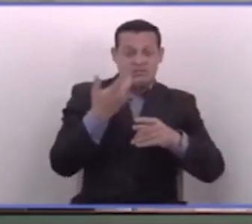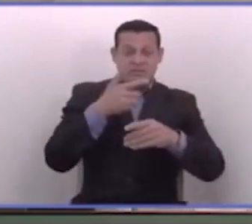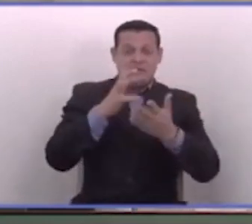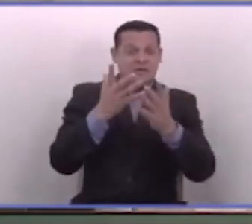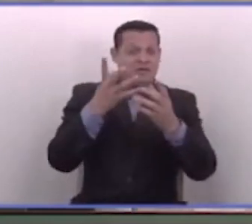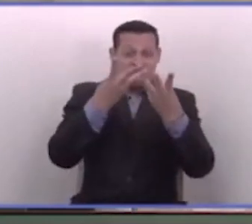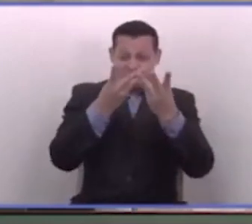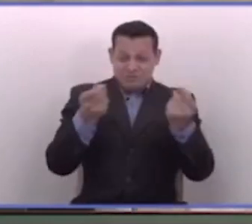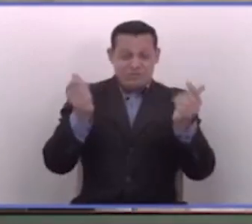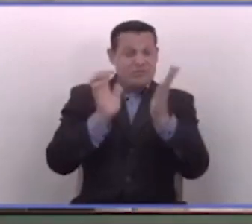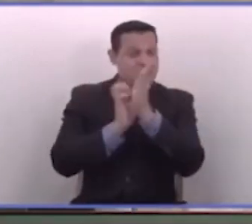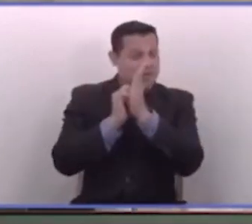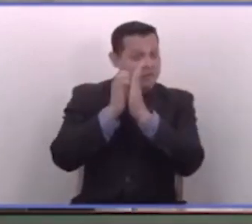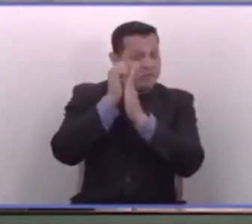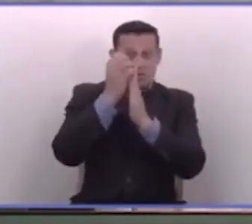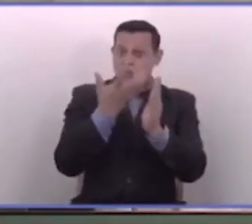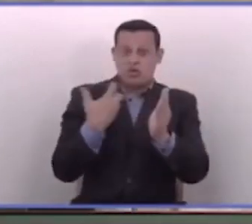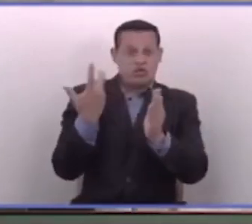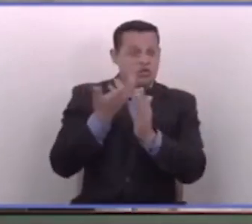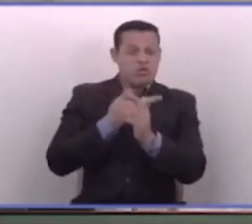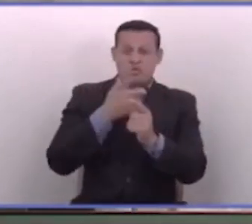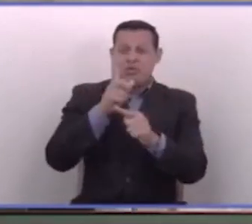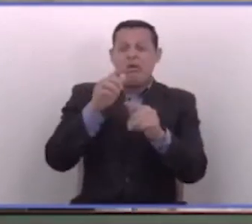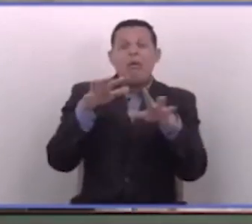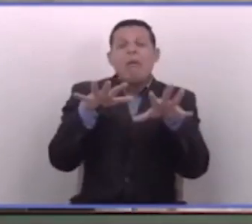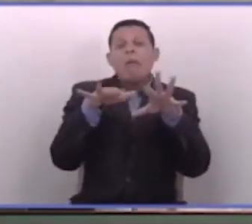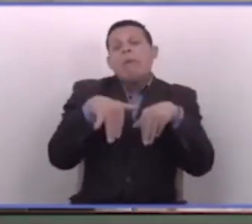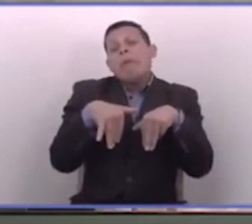este cáncer con metástasis si no lo hacemos de esta manera.